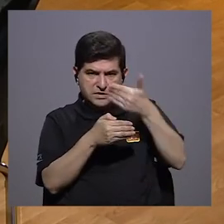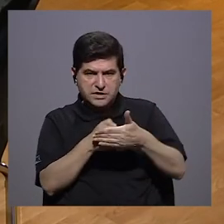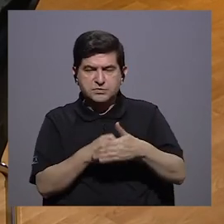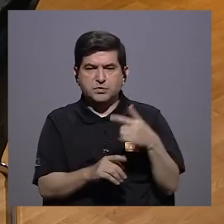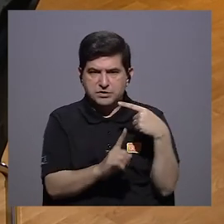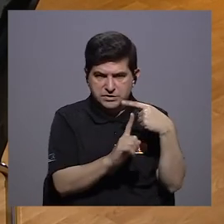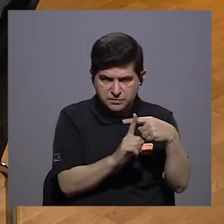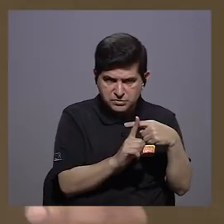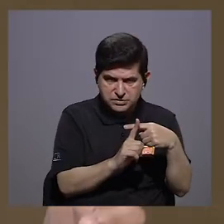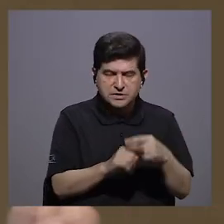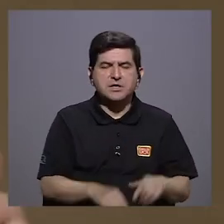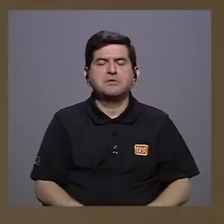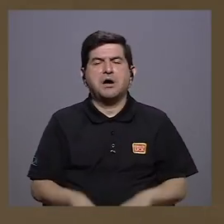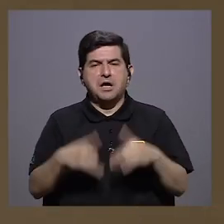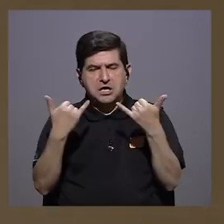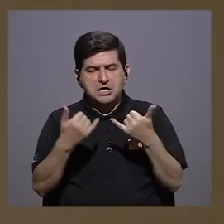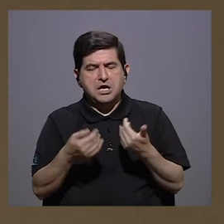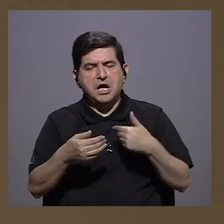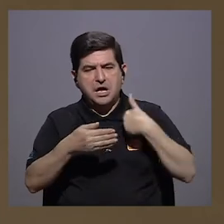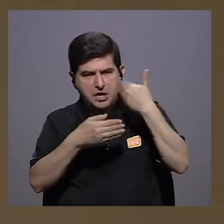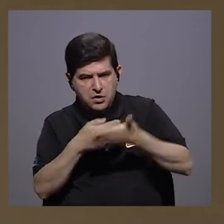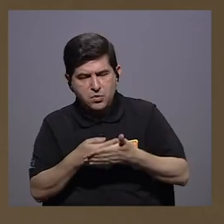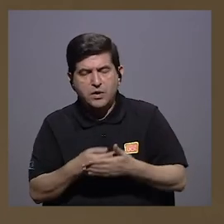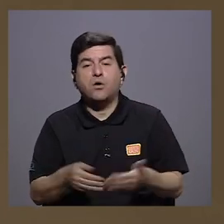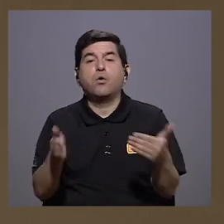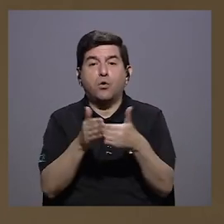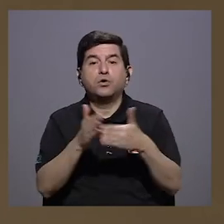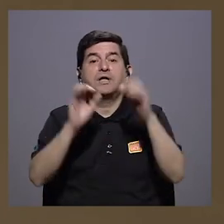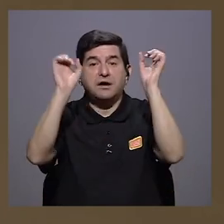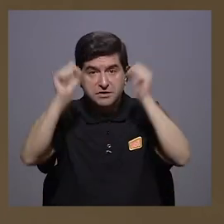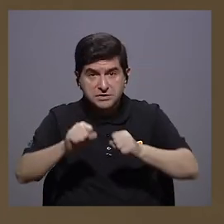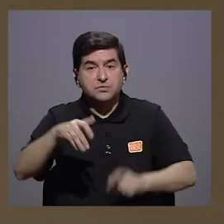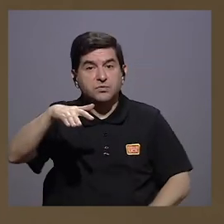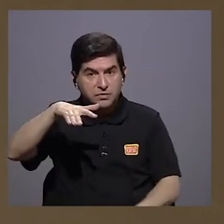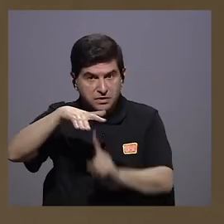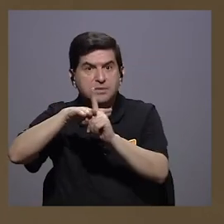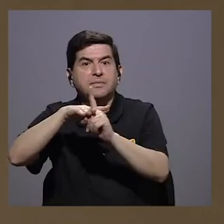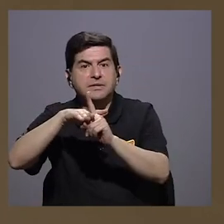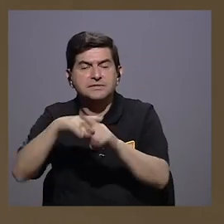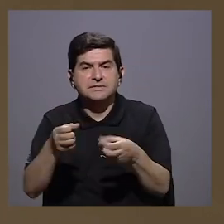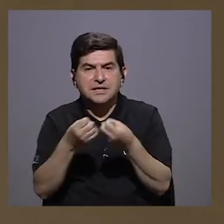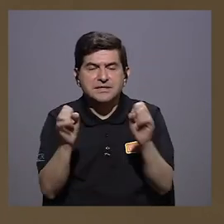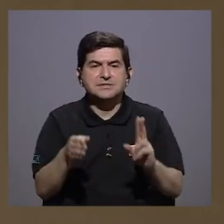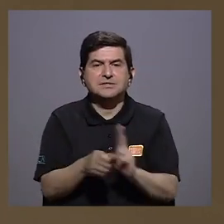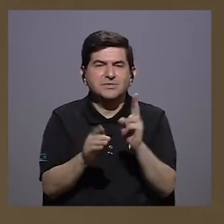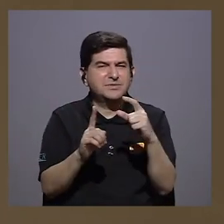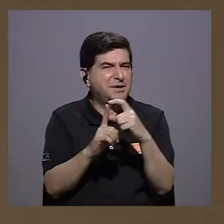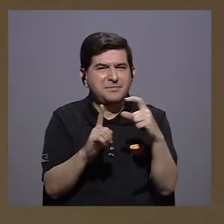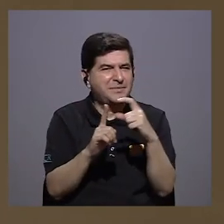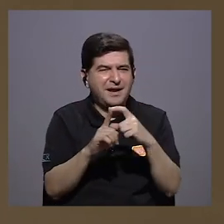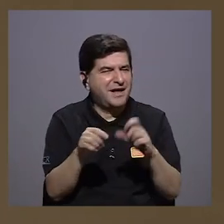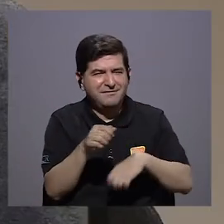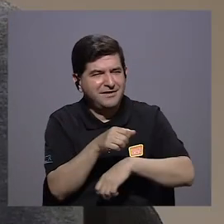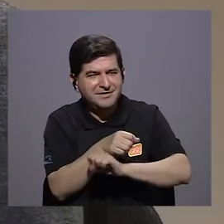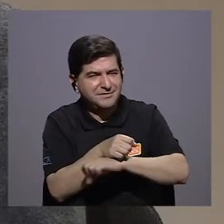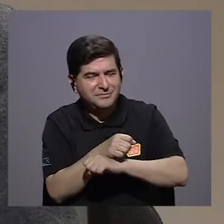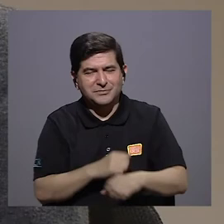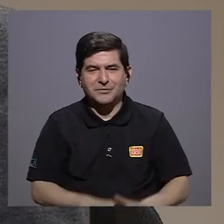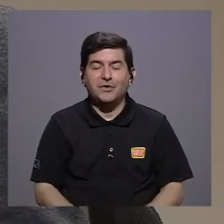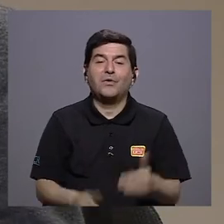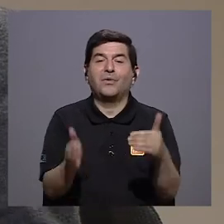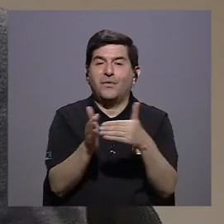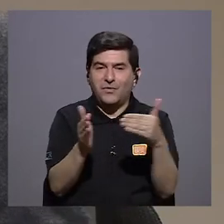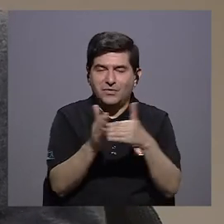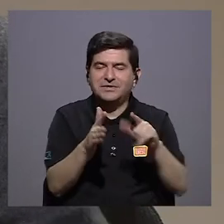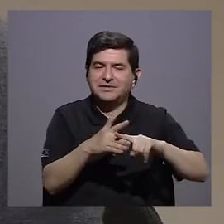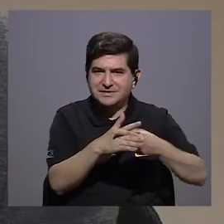que salimos positivos y salimos adelante de esto, puede volver en un segundo tiempo sin utilizar el término futbolístico en este caso? Claro. Sí, en este